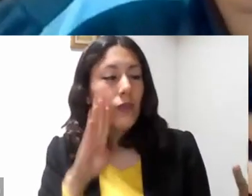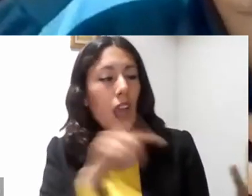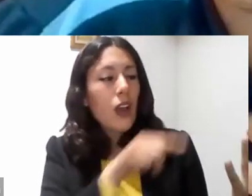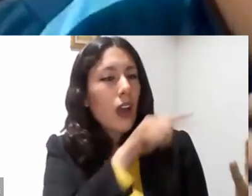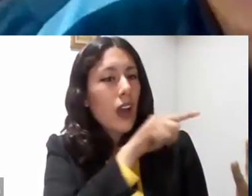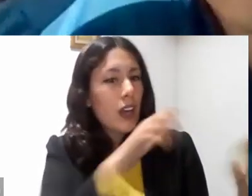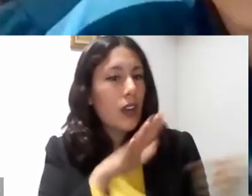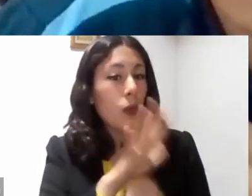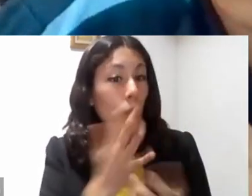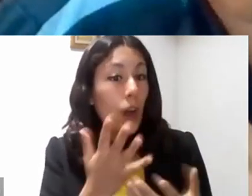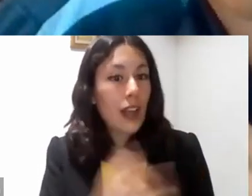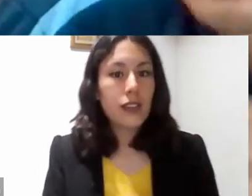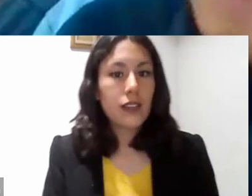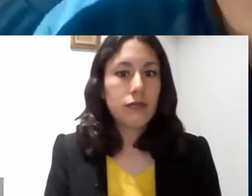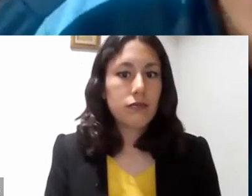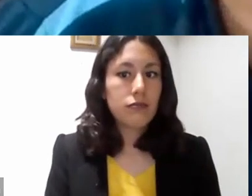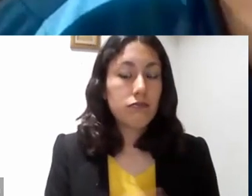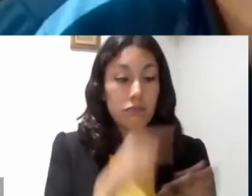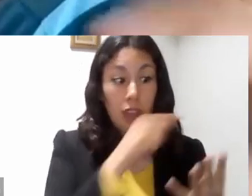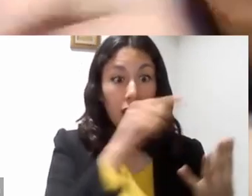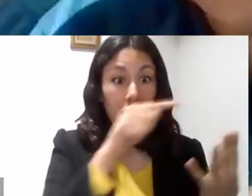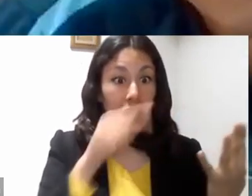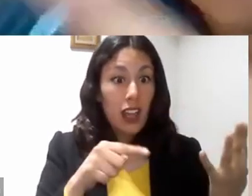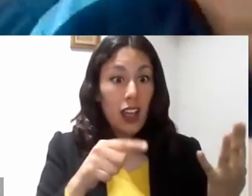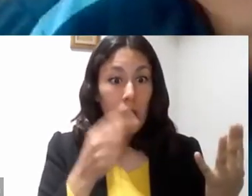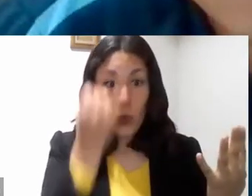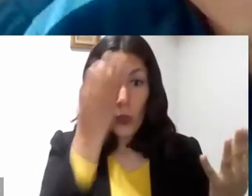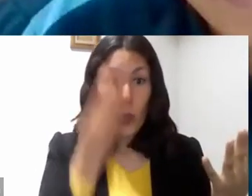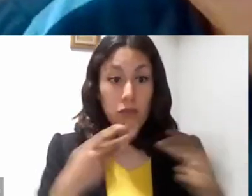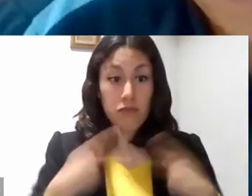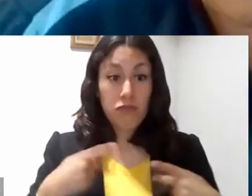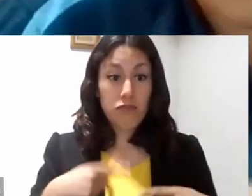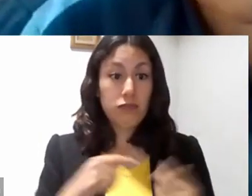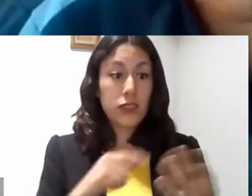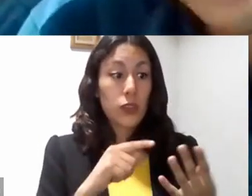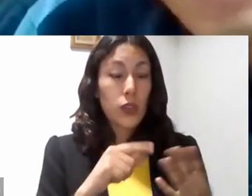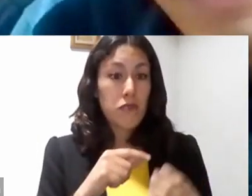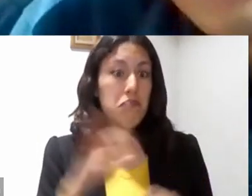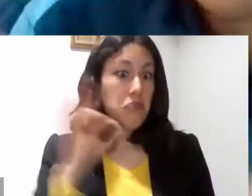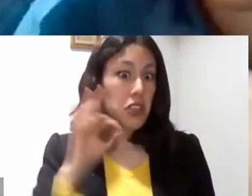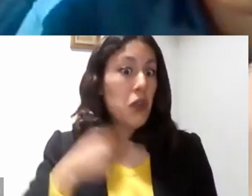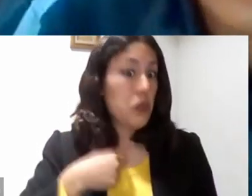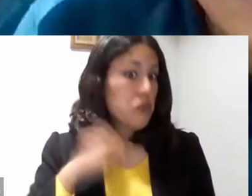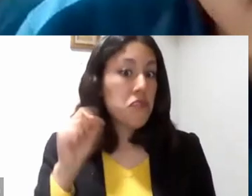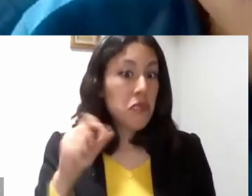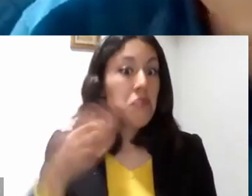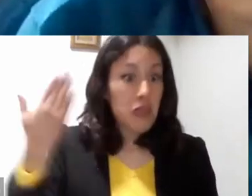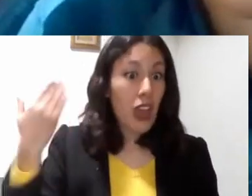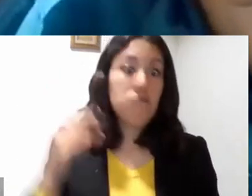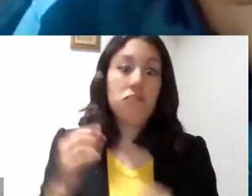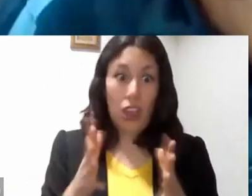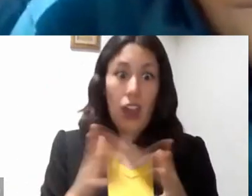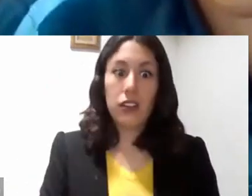lo que podemos llegar a ser o lo que hemos sido, ¿verdad? Cada uno, el hijo menor, el hijo mayor, el padre, el que se